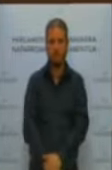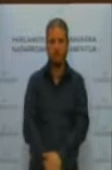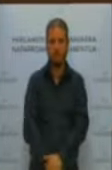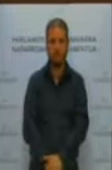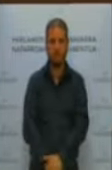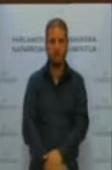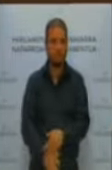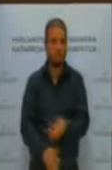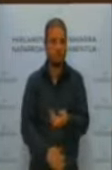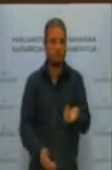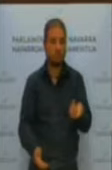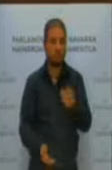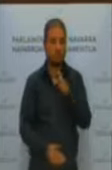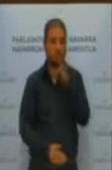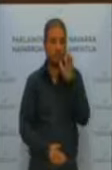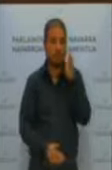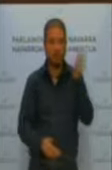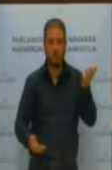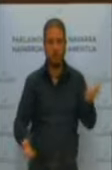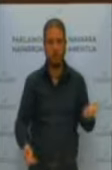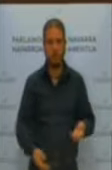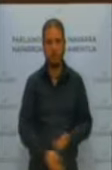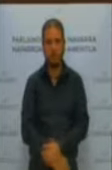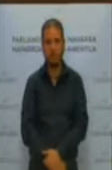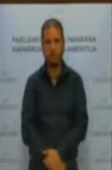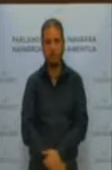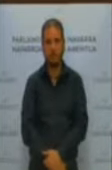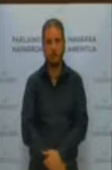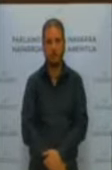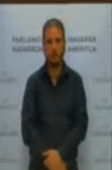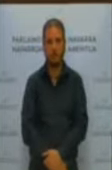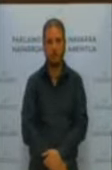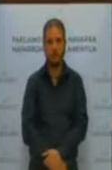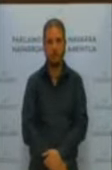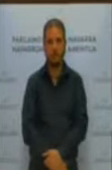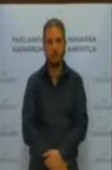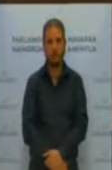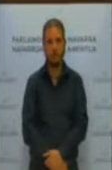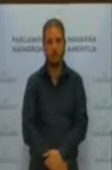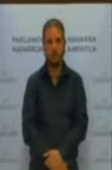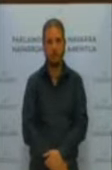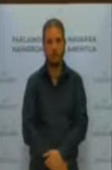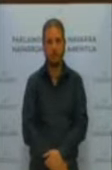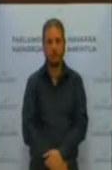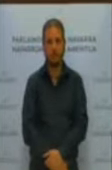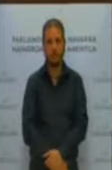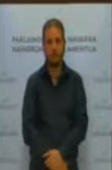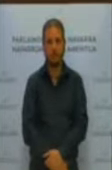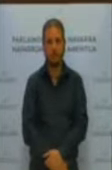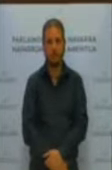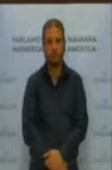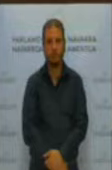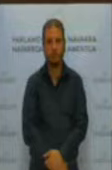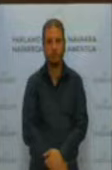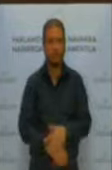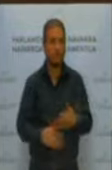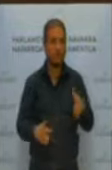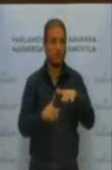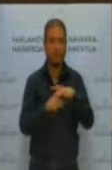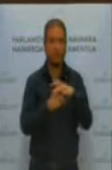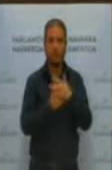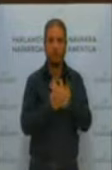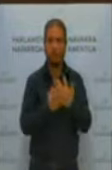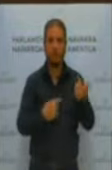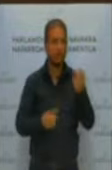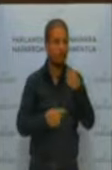increíble, ¿no? Por lo tanto, yo creo que según las circunstancias del mercado financiero, siempre se